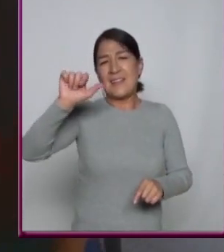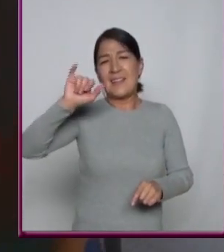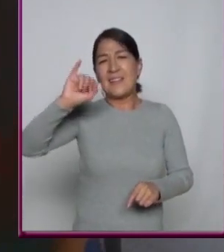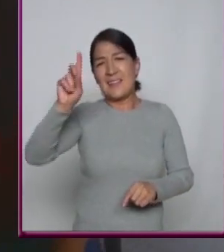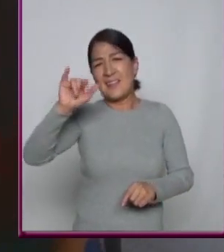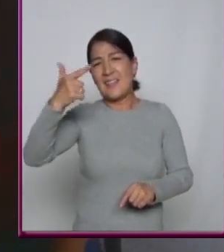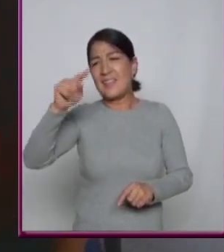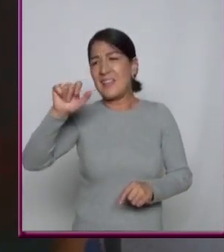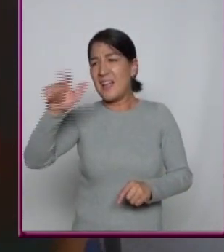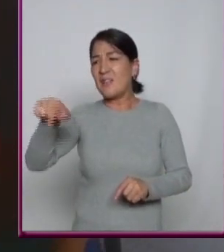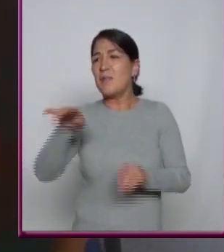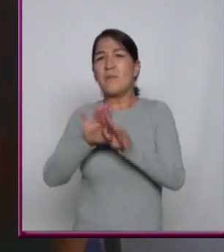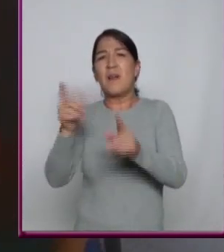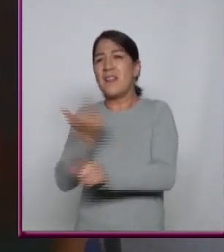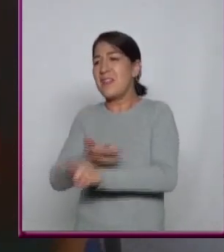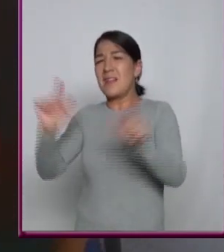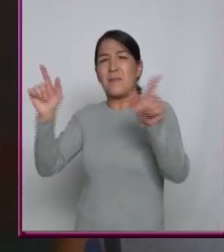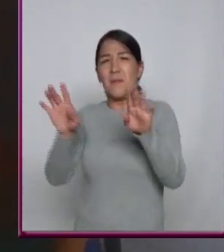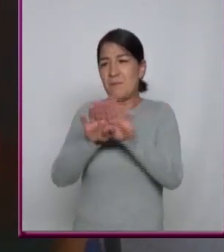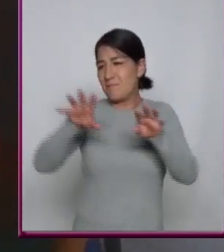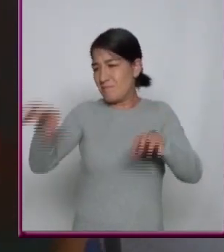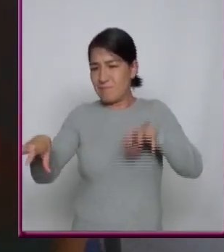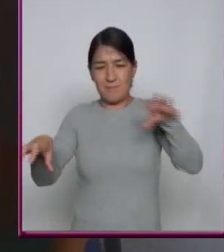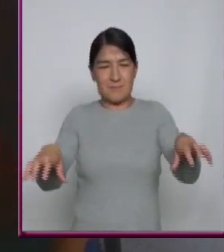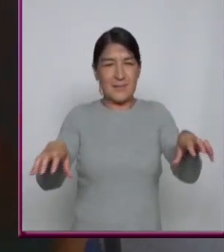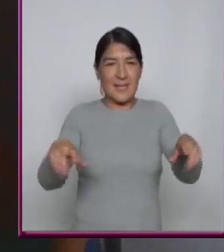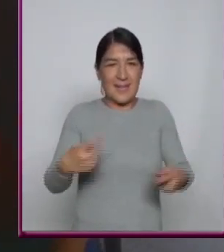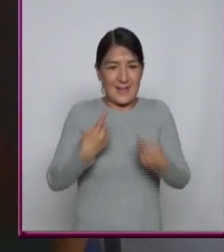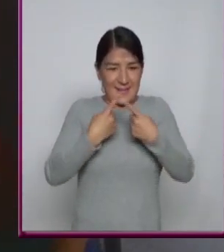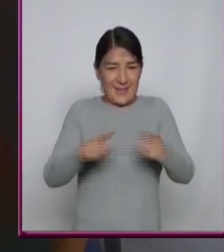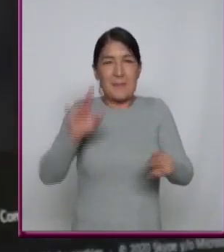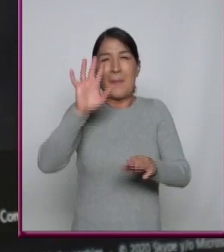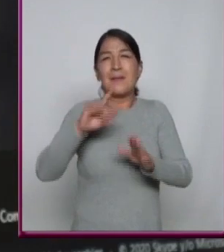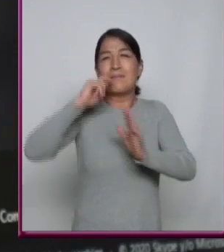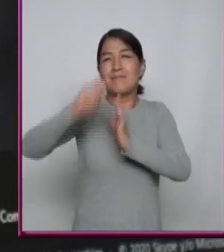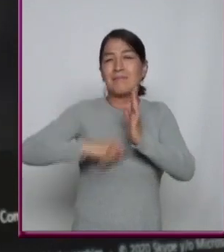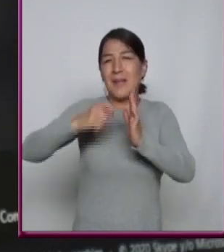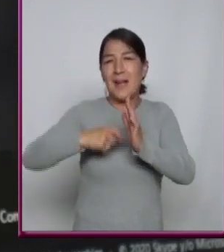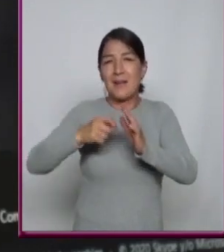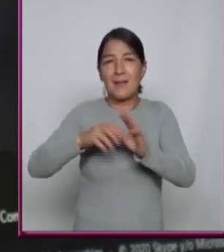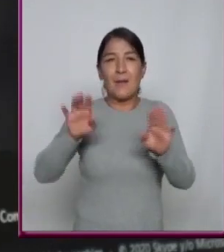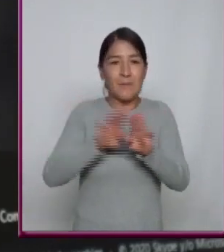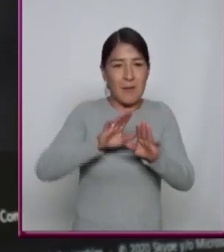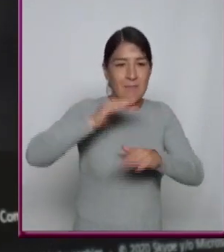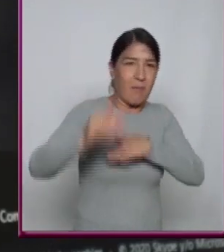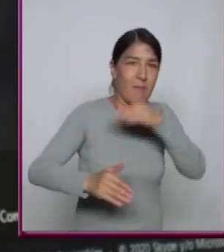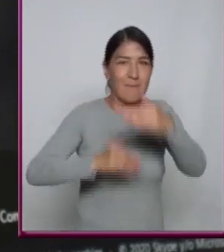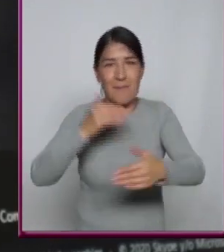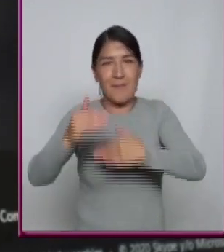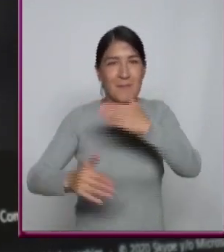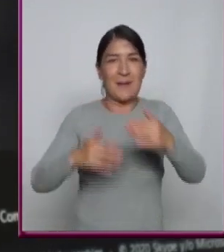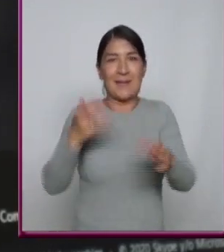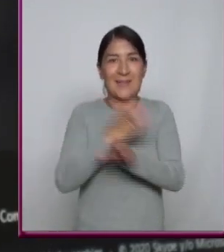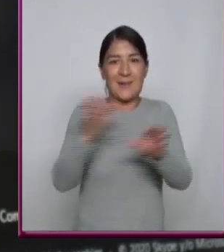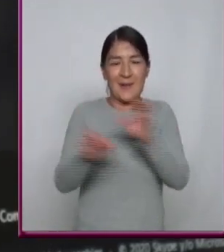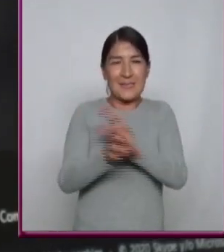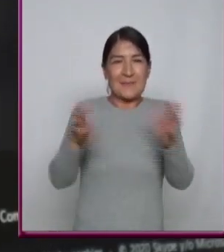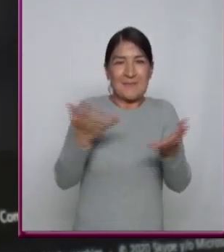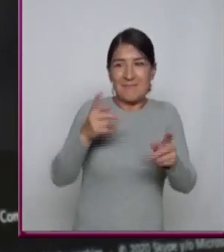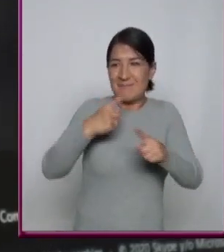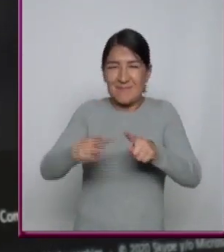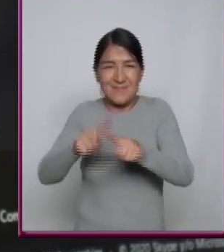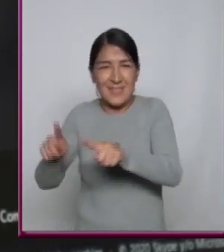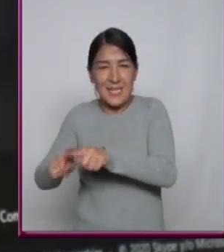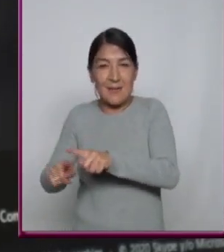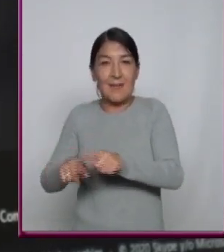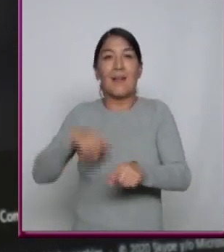Lo continuo Es como tener una película De una onda Donde en todo momento Está ocurriendo algo Y lo discreto Son